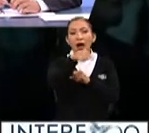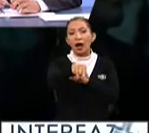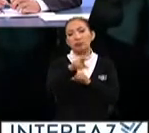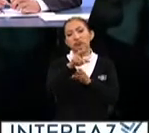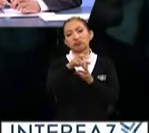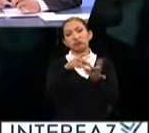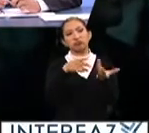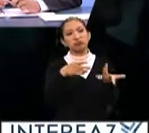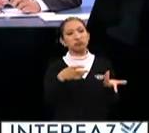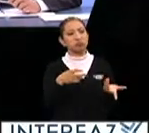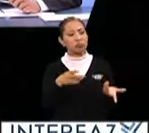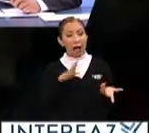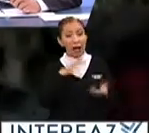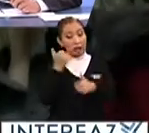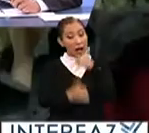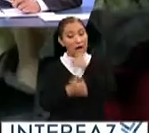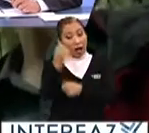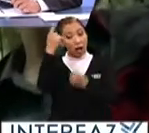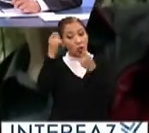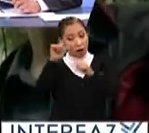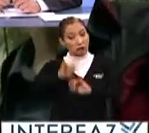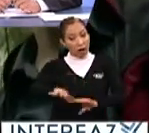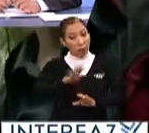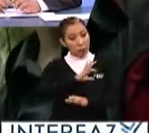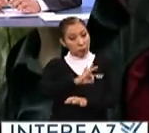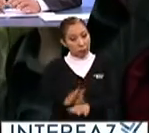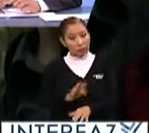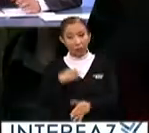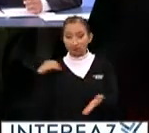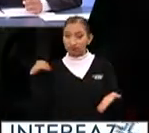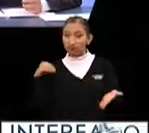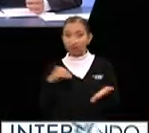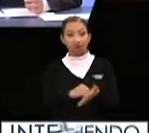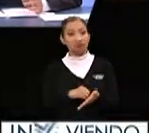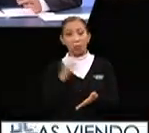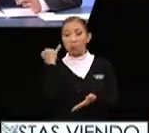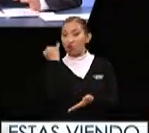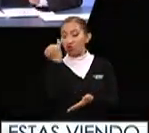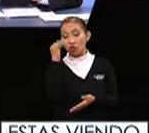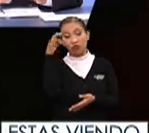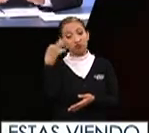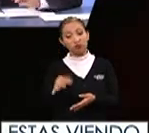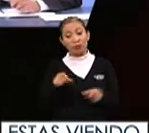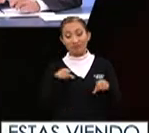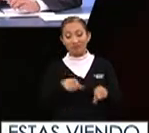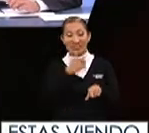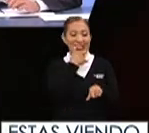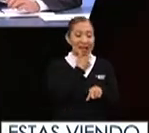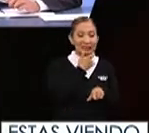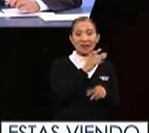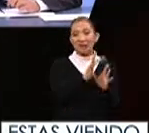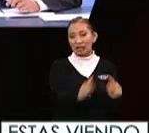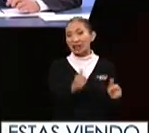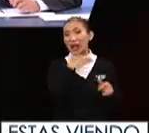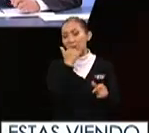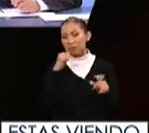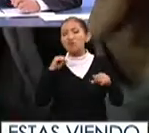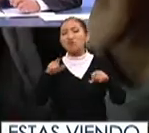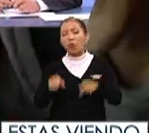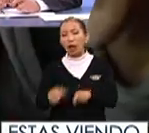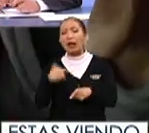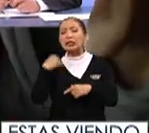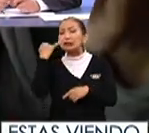precisamente, hay carreras donde ya te ponen como un idioma a la par del inglés, del francés, del alemán,